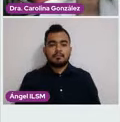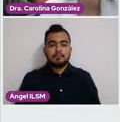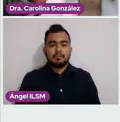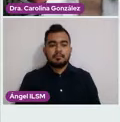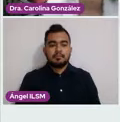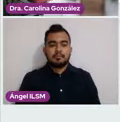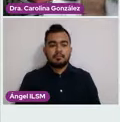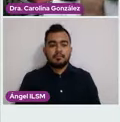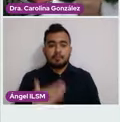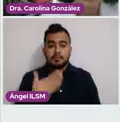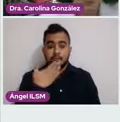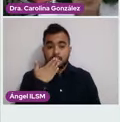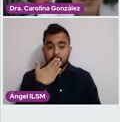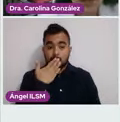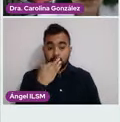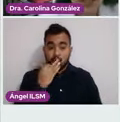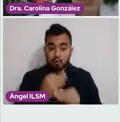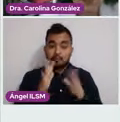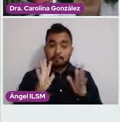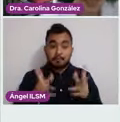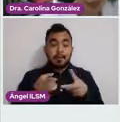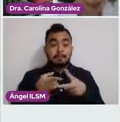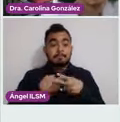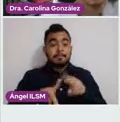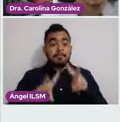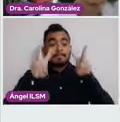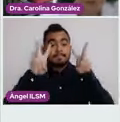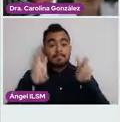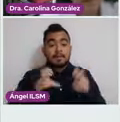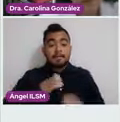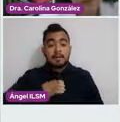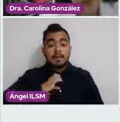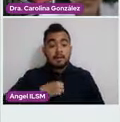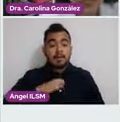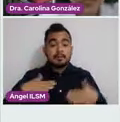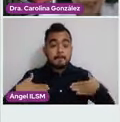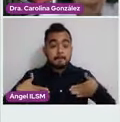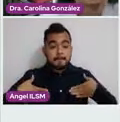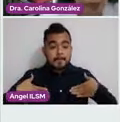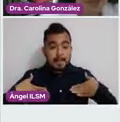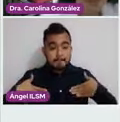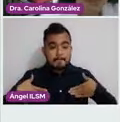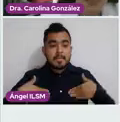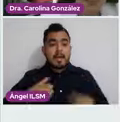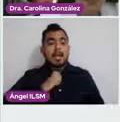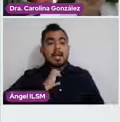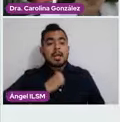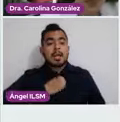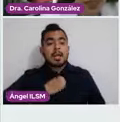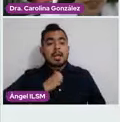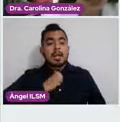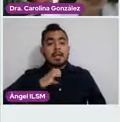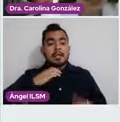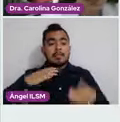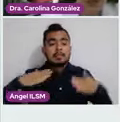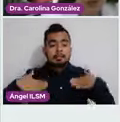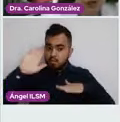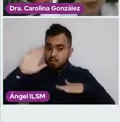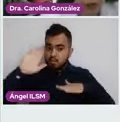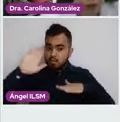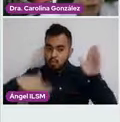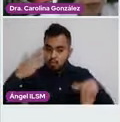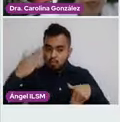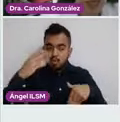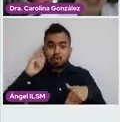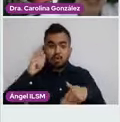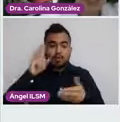Bueno, vamos a iniciar con el tema de cáncer de mama. El cáncer de mama va a ser a nivel mundial y que se diagnostica con